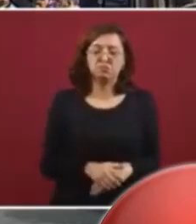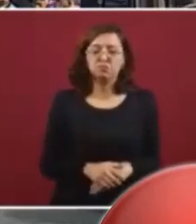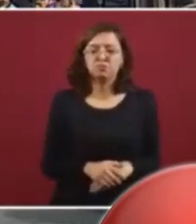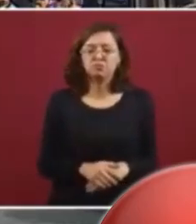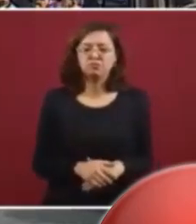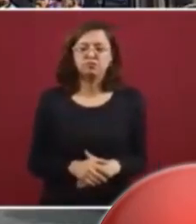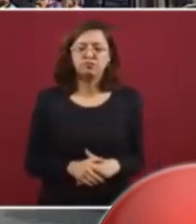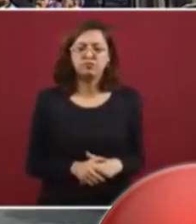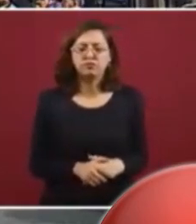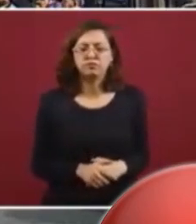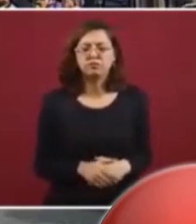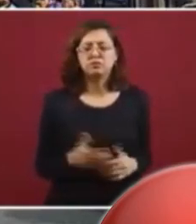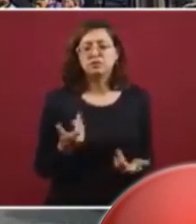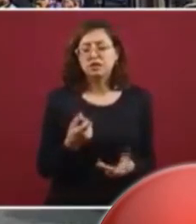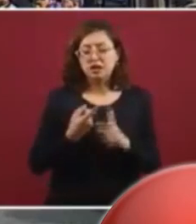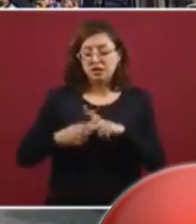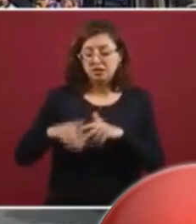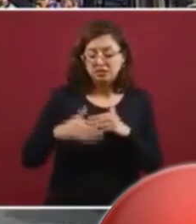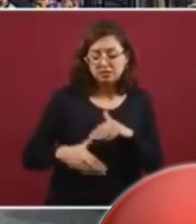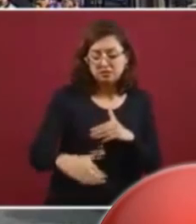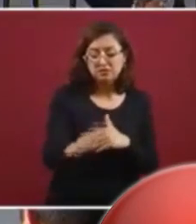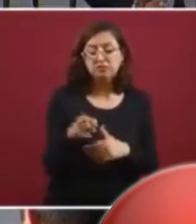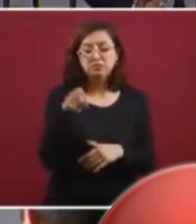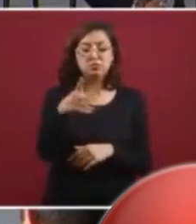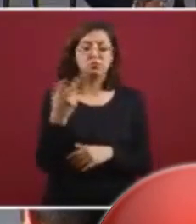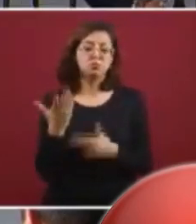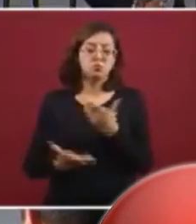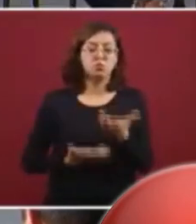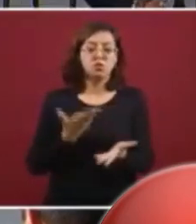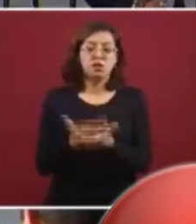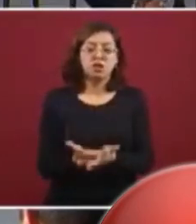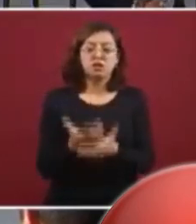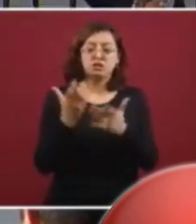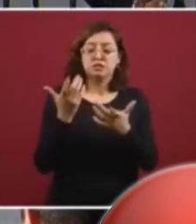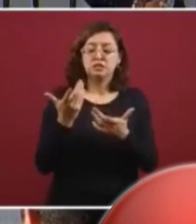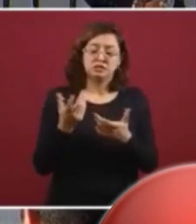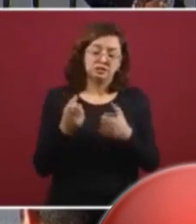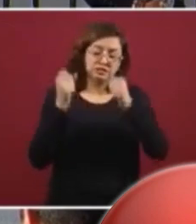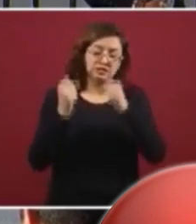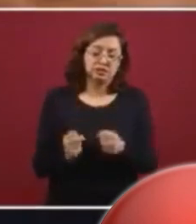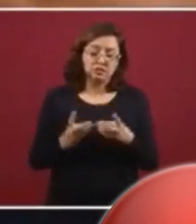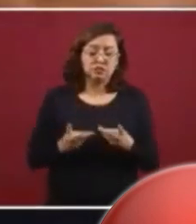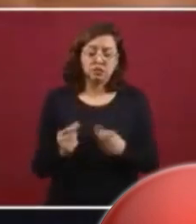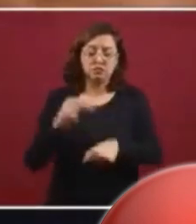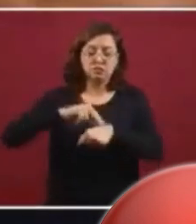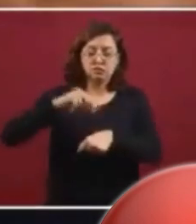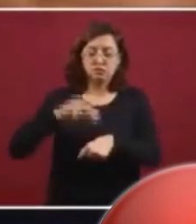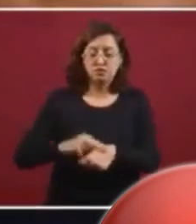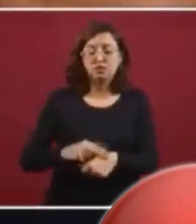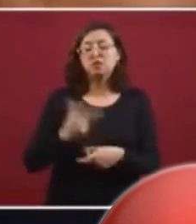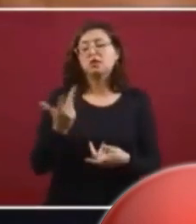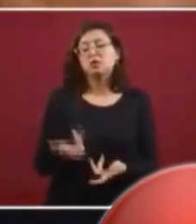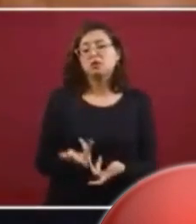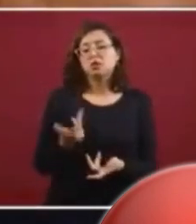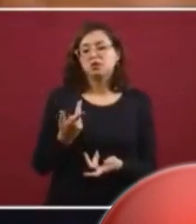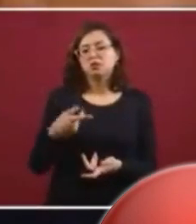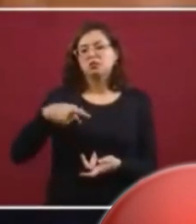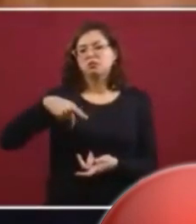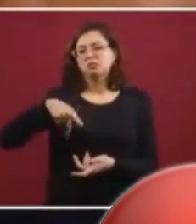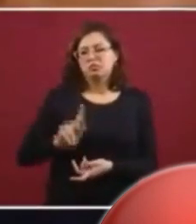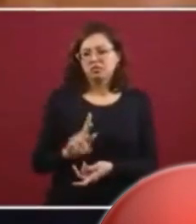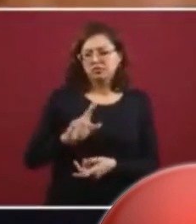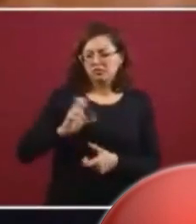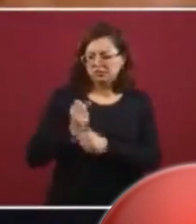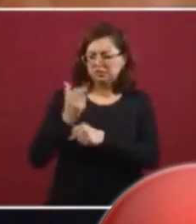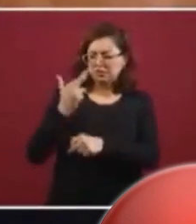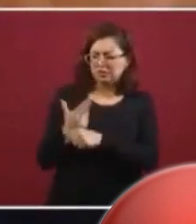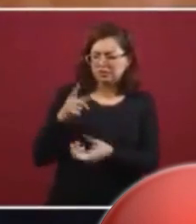Hace uno hubo un compromiso político y también presupuestal para suspender los seguros de gastos médicos mayores. Sin embargo, al consultar a la Cancillería